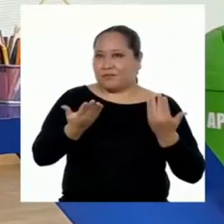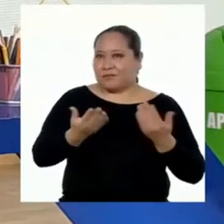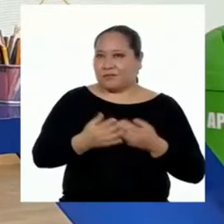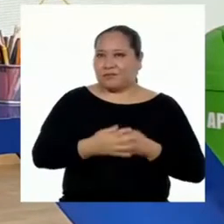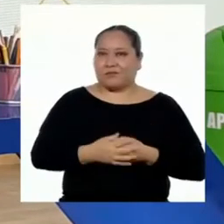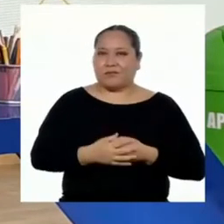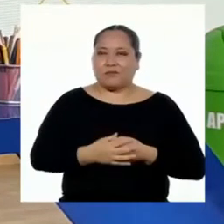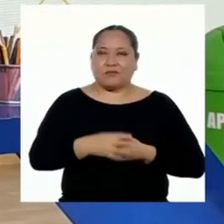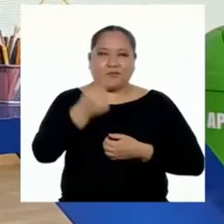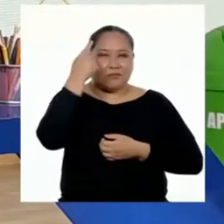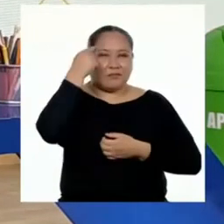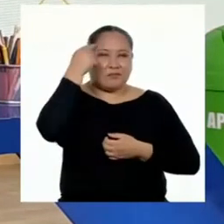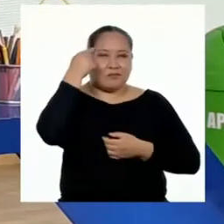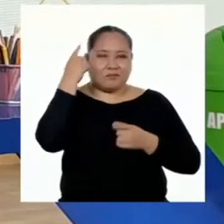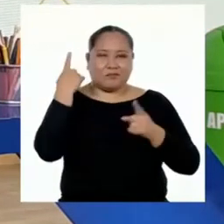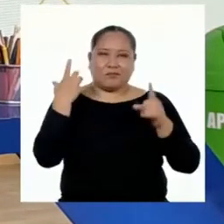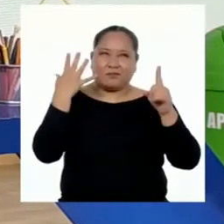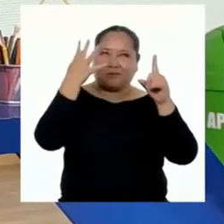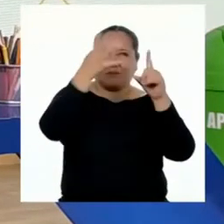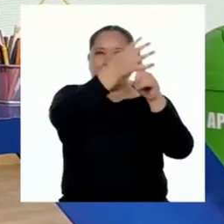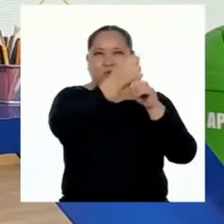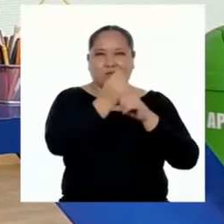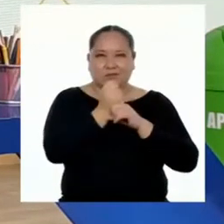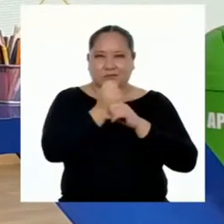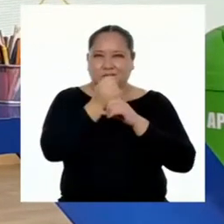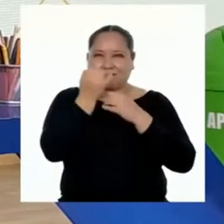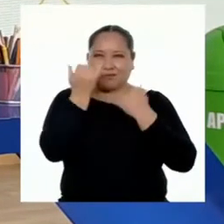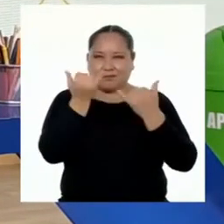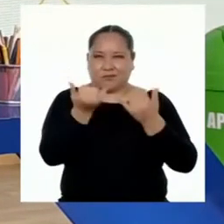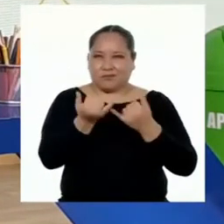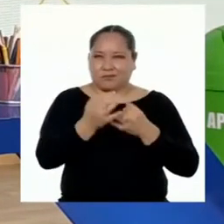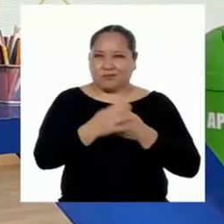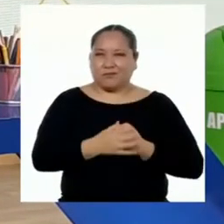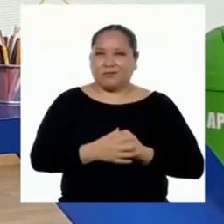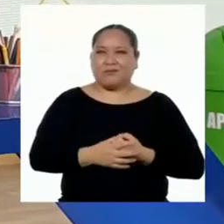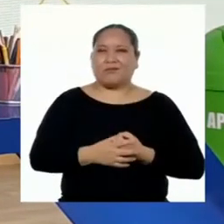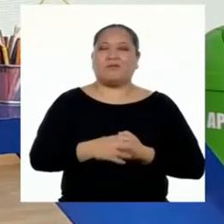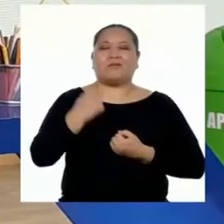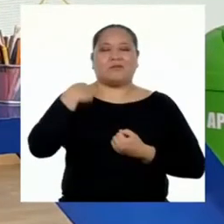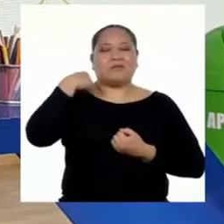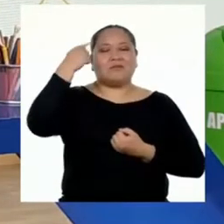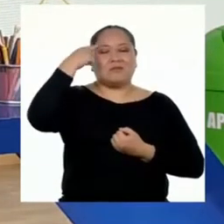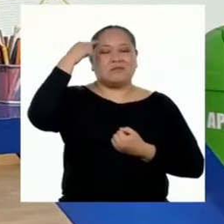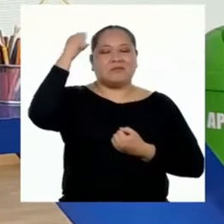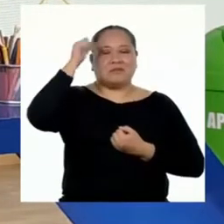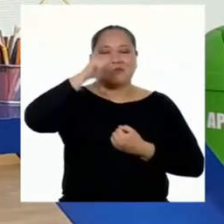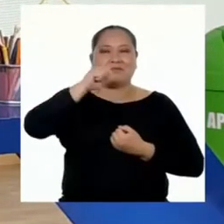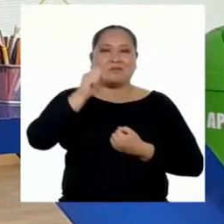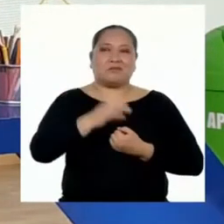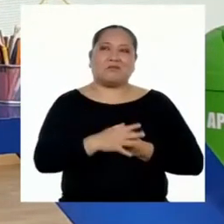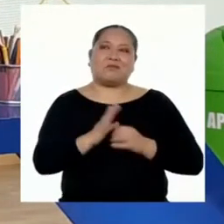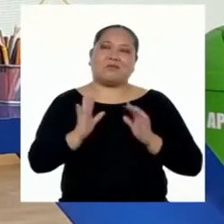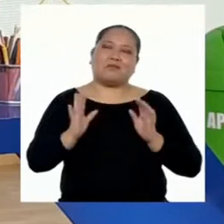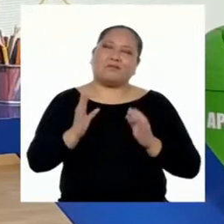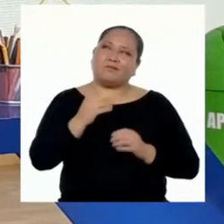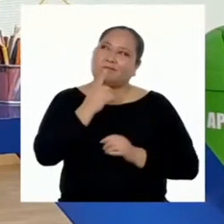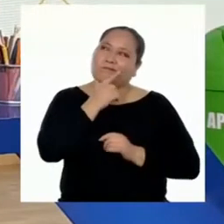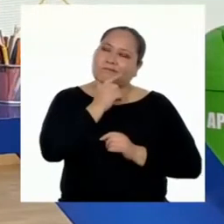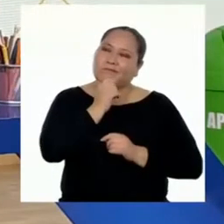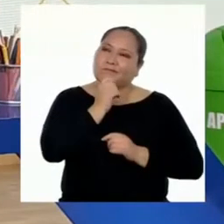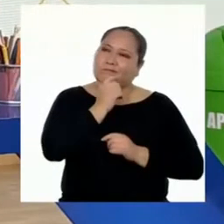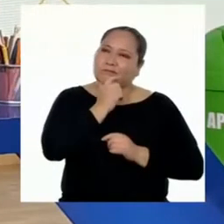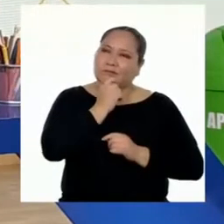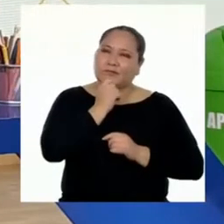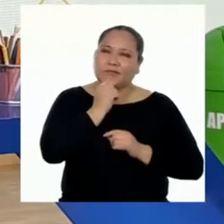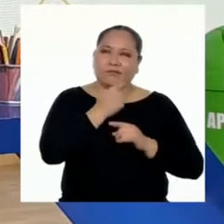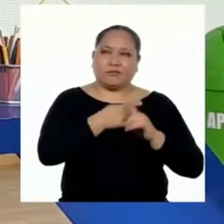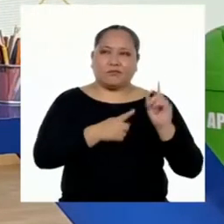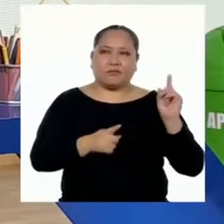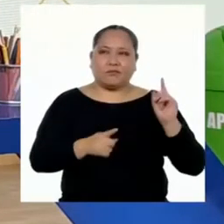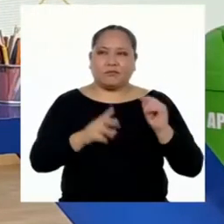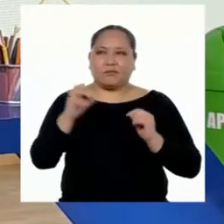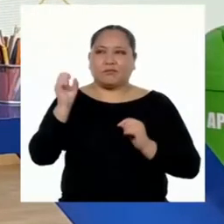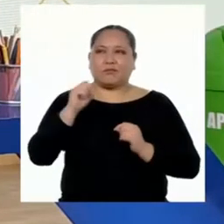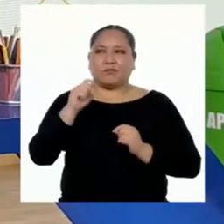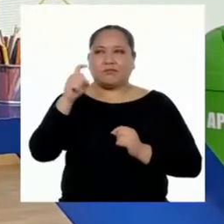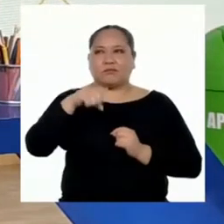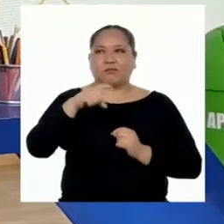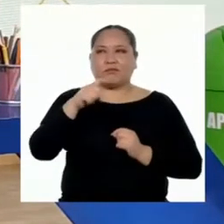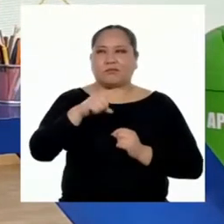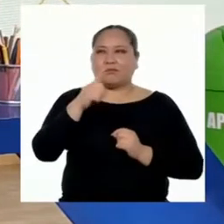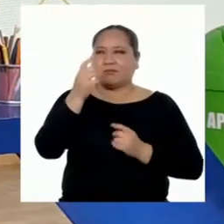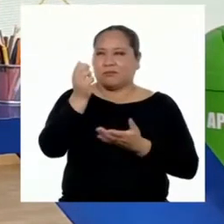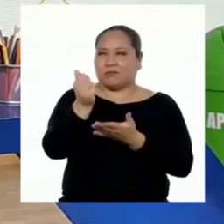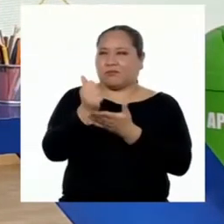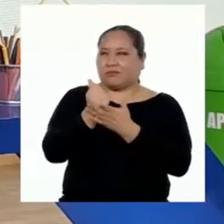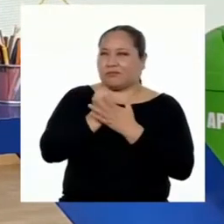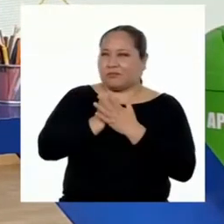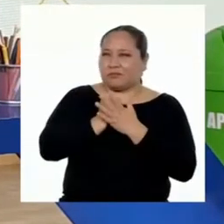¿Creen que alcancemos la meta? Yo estoy seguro de que sí. Aunque... pero de todas maneras vamos a necesitar